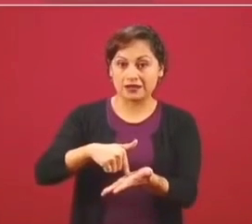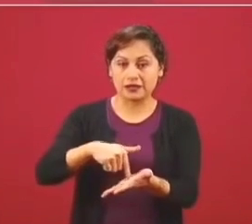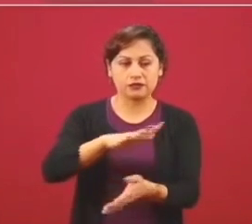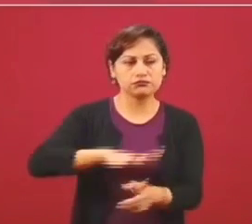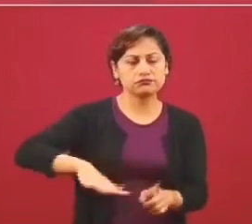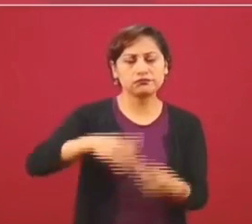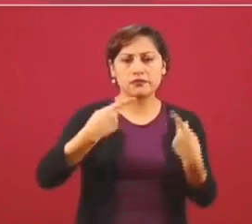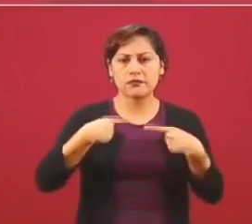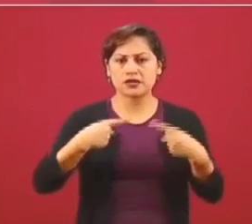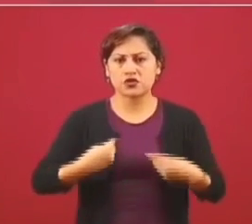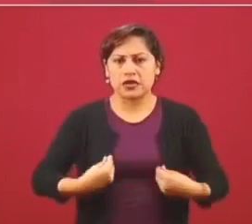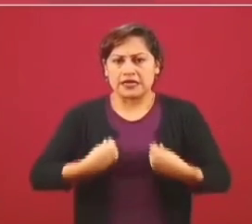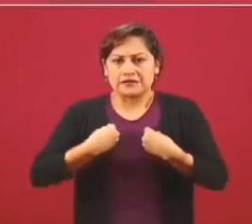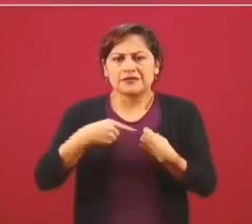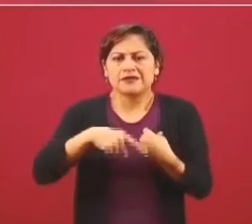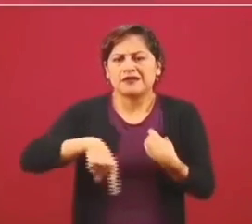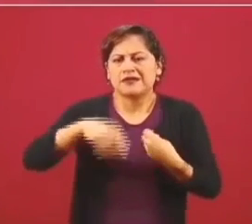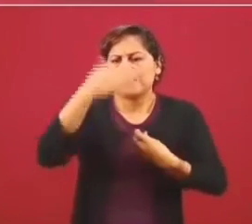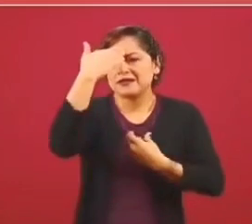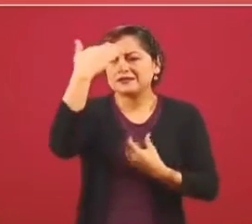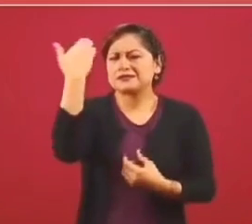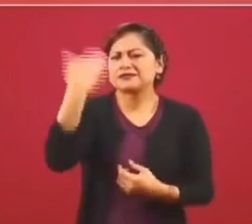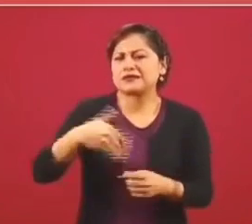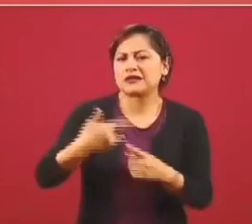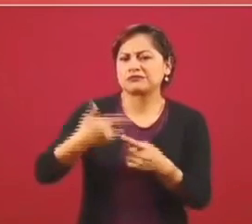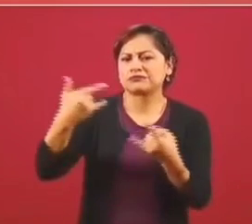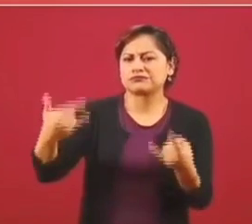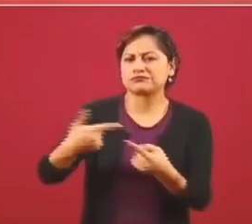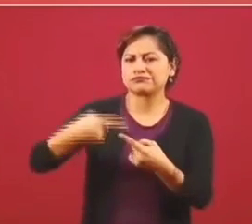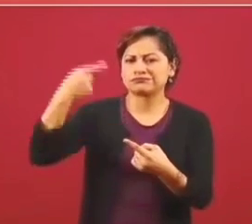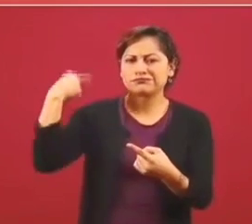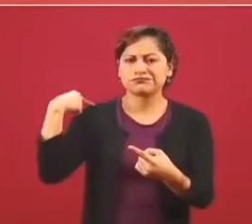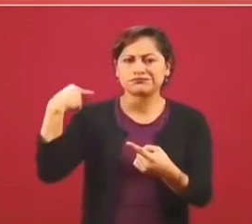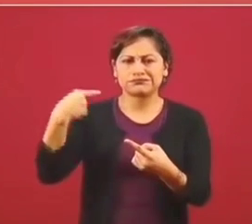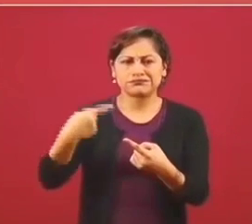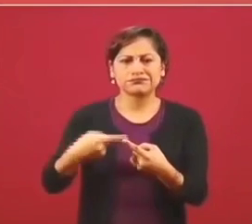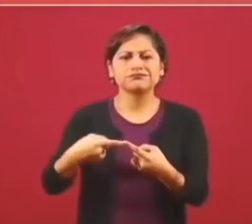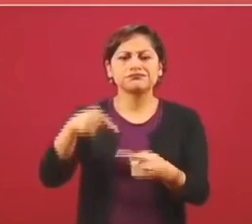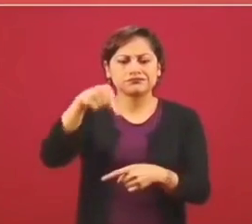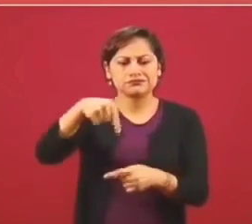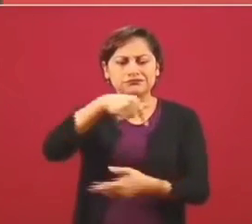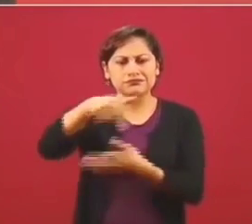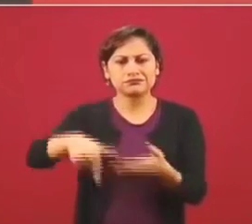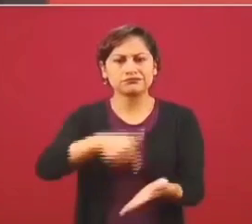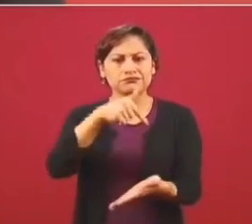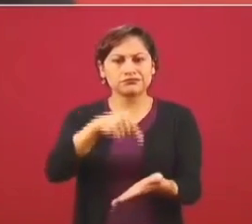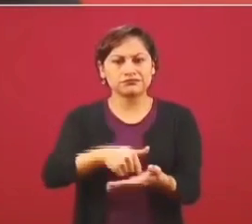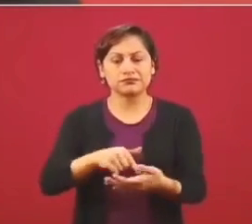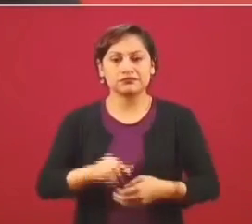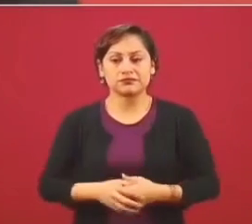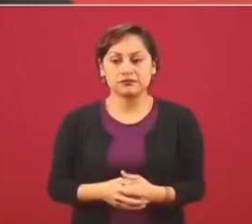bien la historia desde el tiempo en que